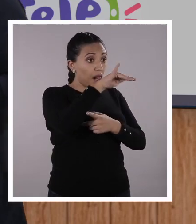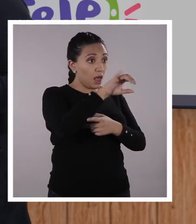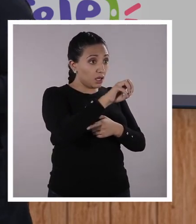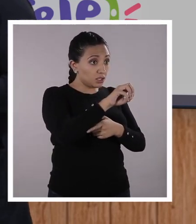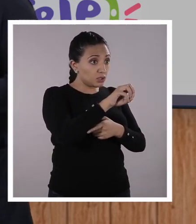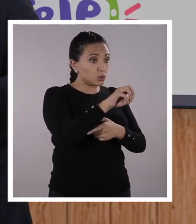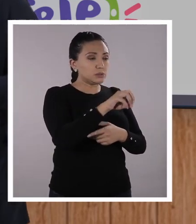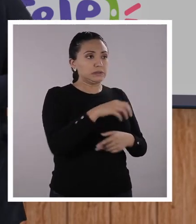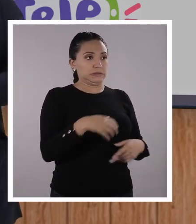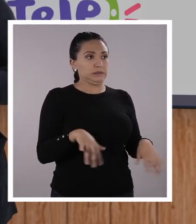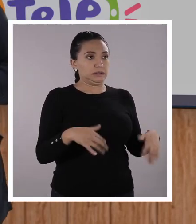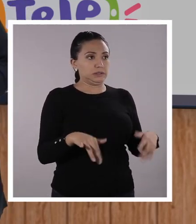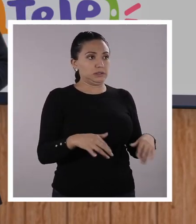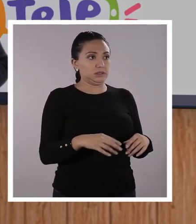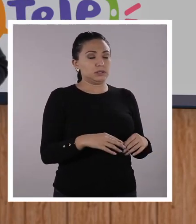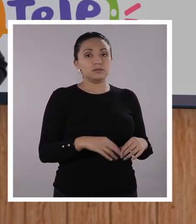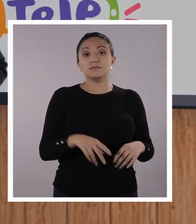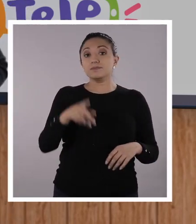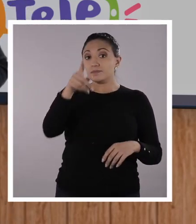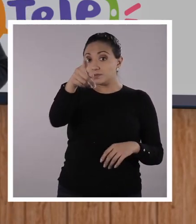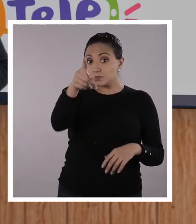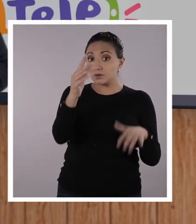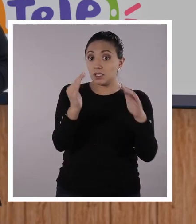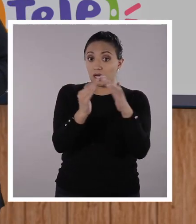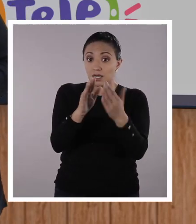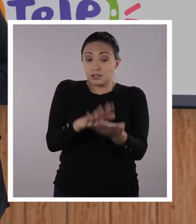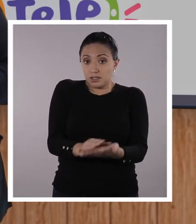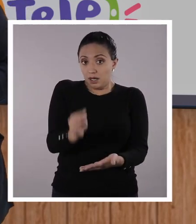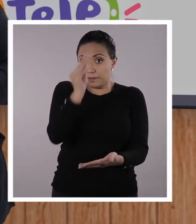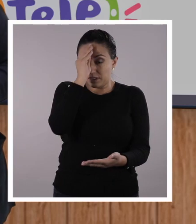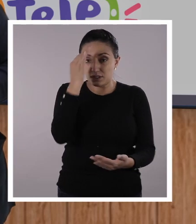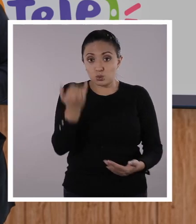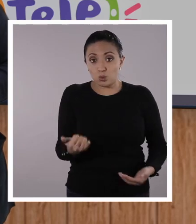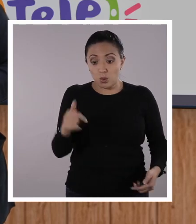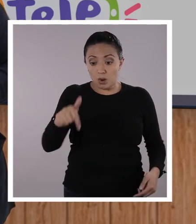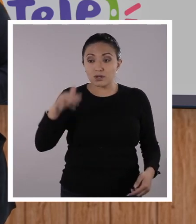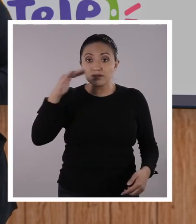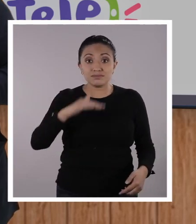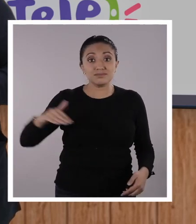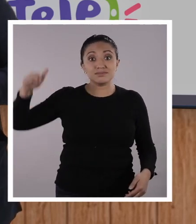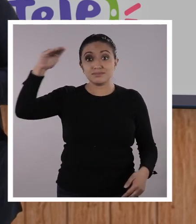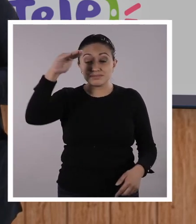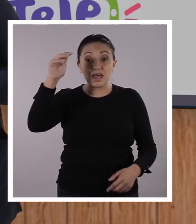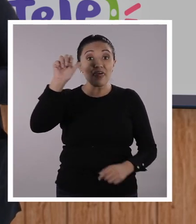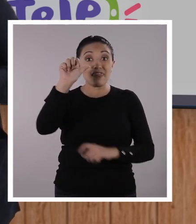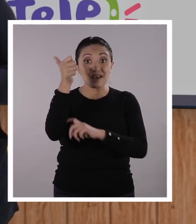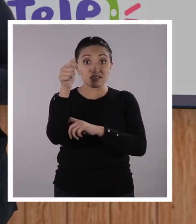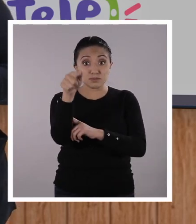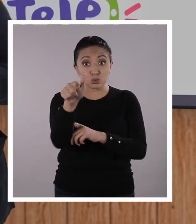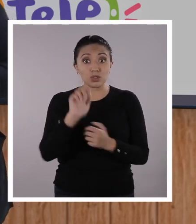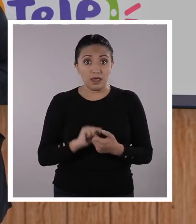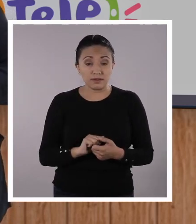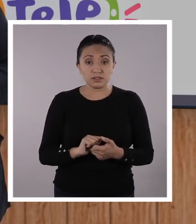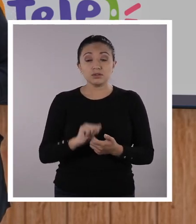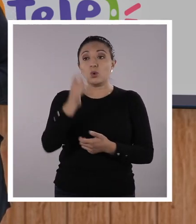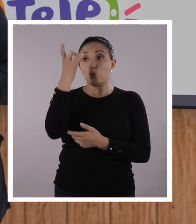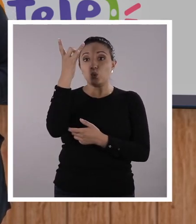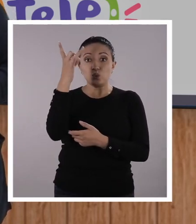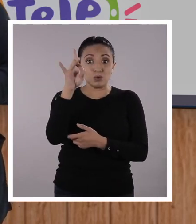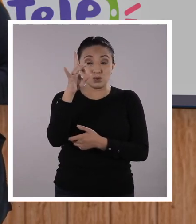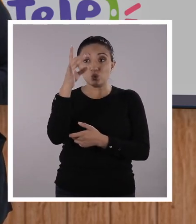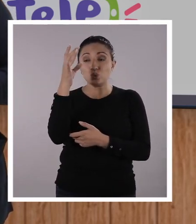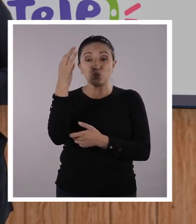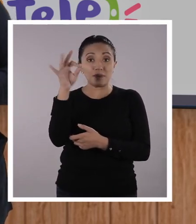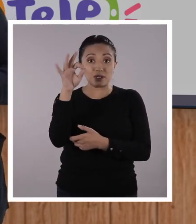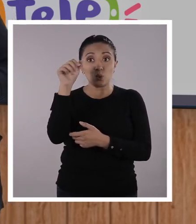supuesto. Y entonces, ustedes que están ahora en el nivel superior y que están aprendiendo, este momento es